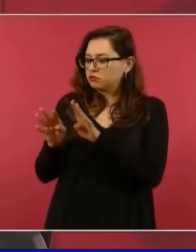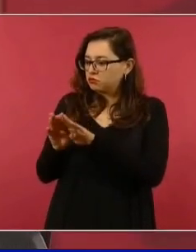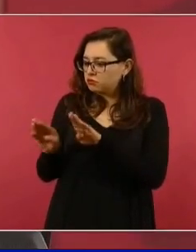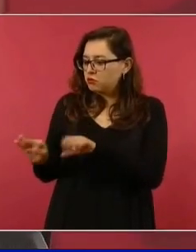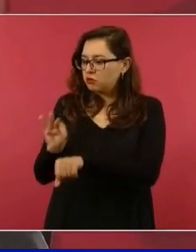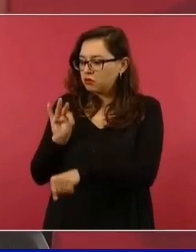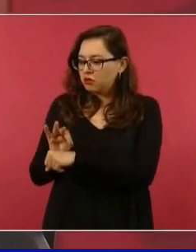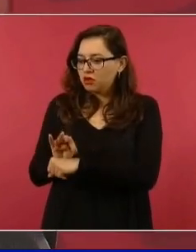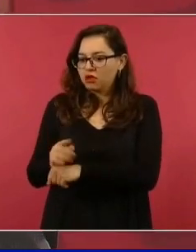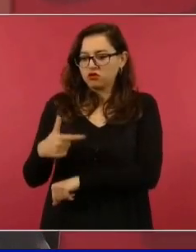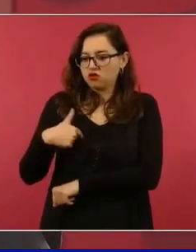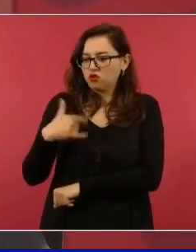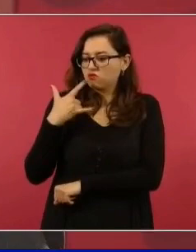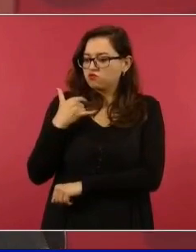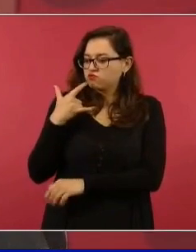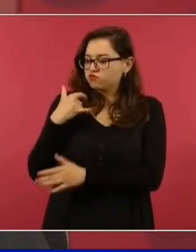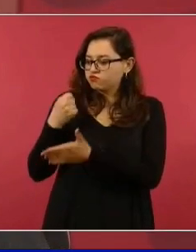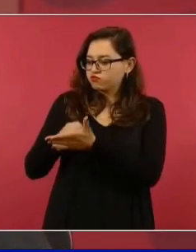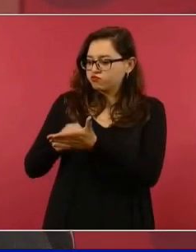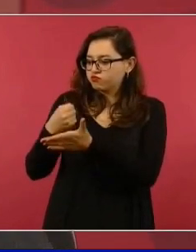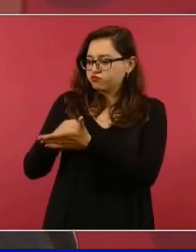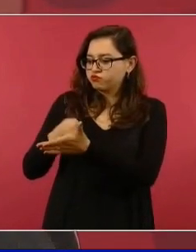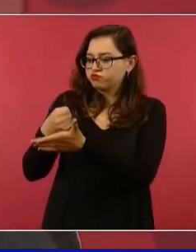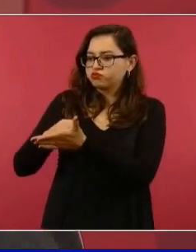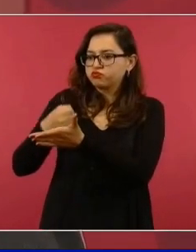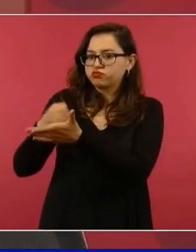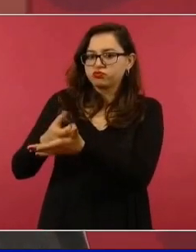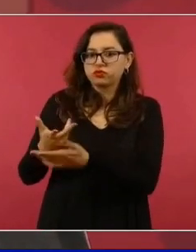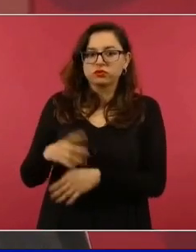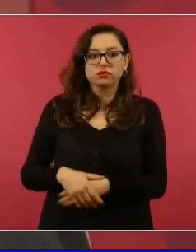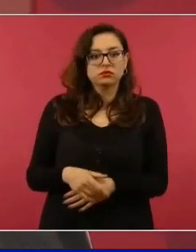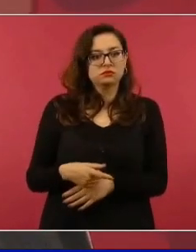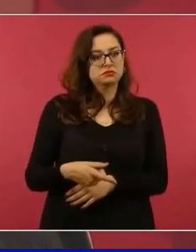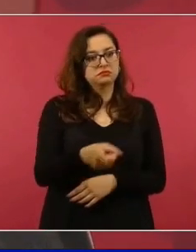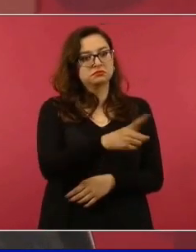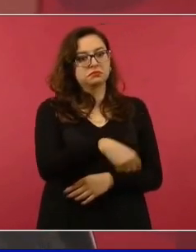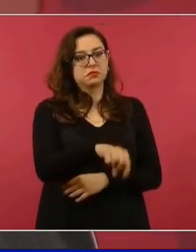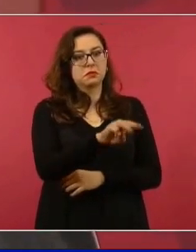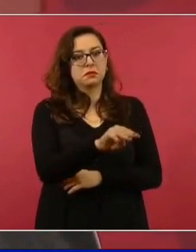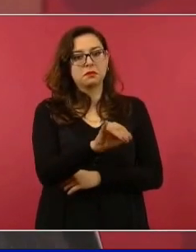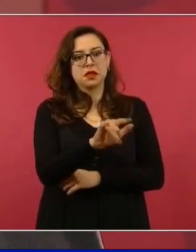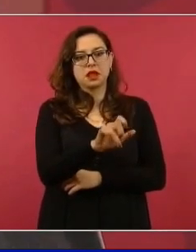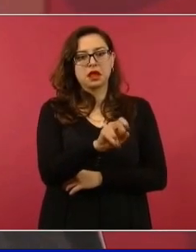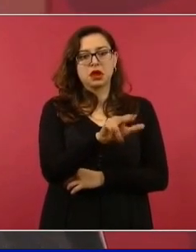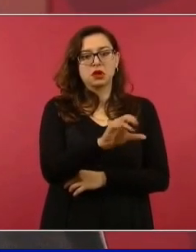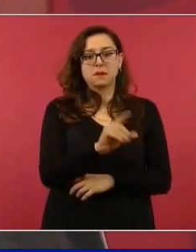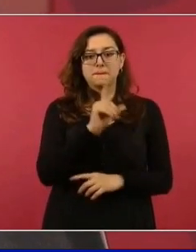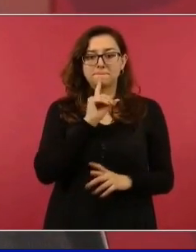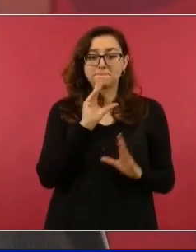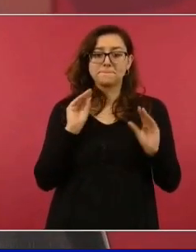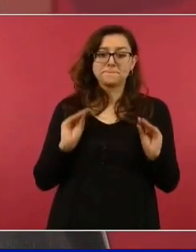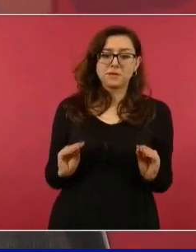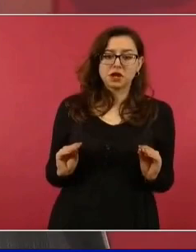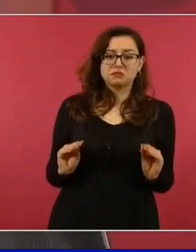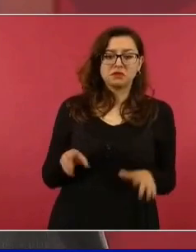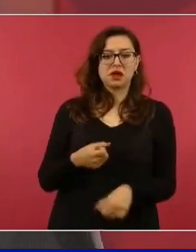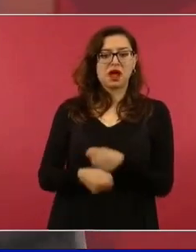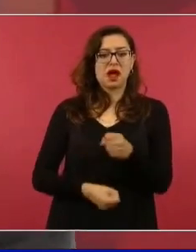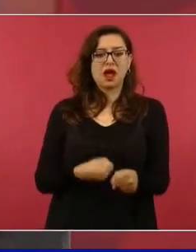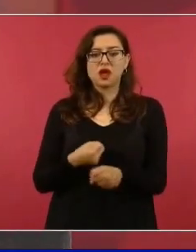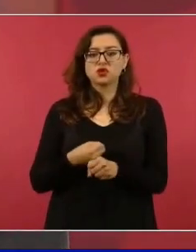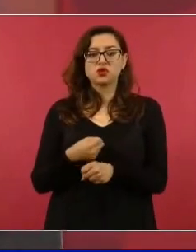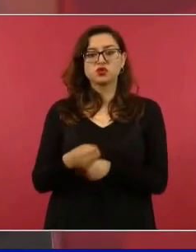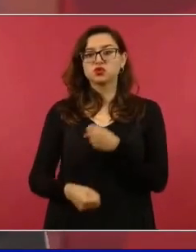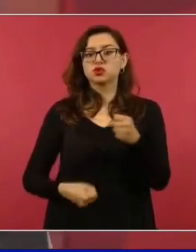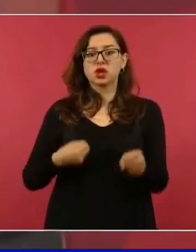un control remoto, ni